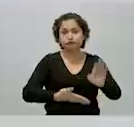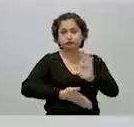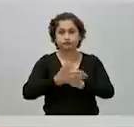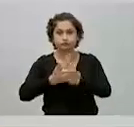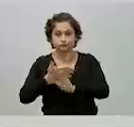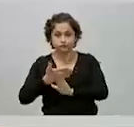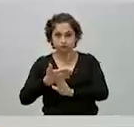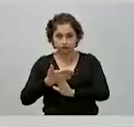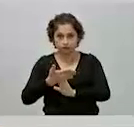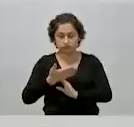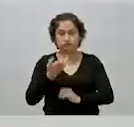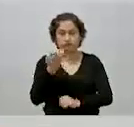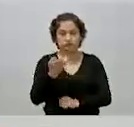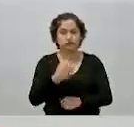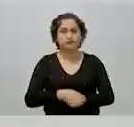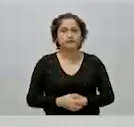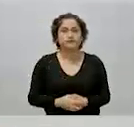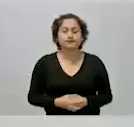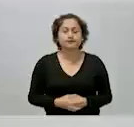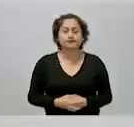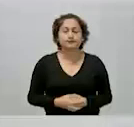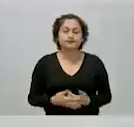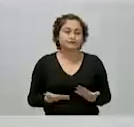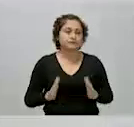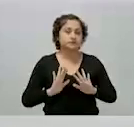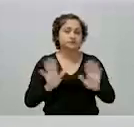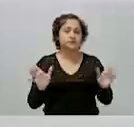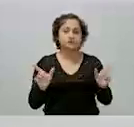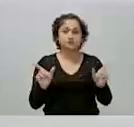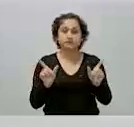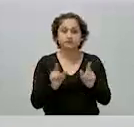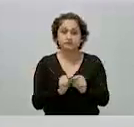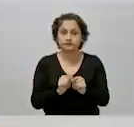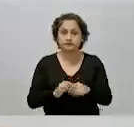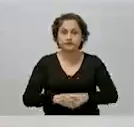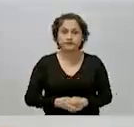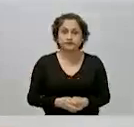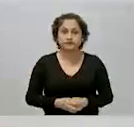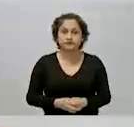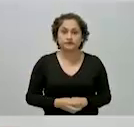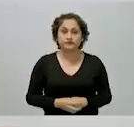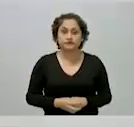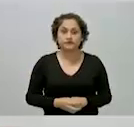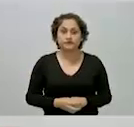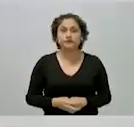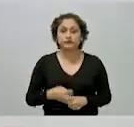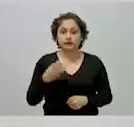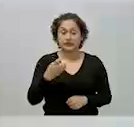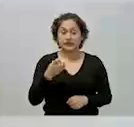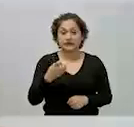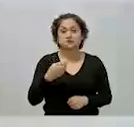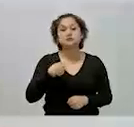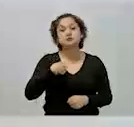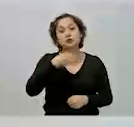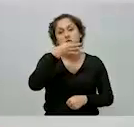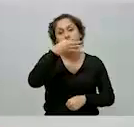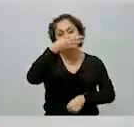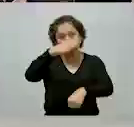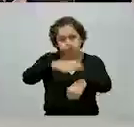También, y ya para finalizar, que se haga un esfuerzo, es un exhorto,